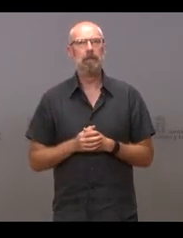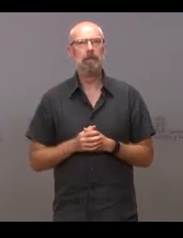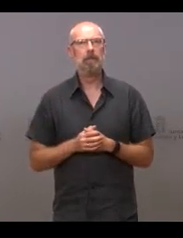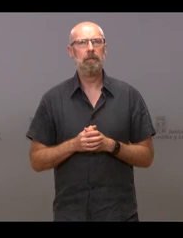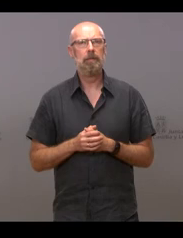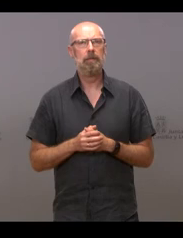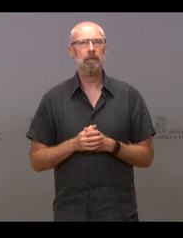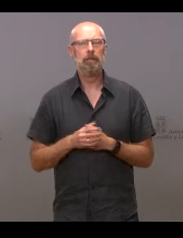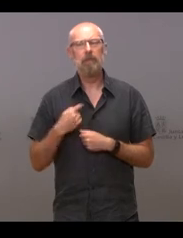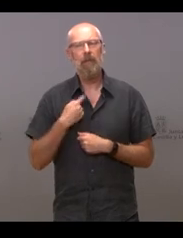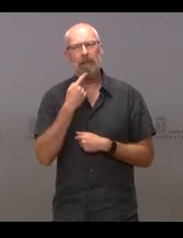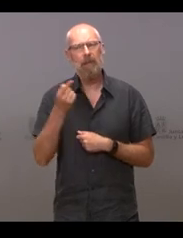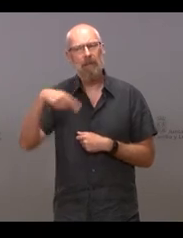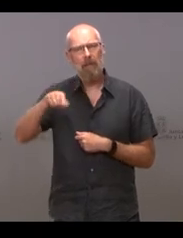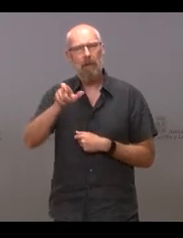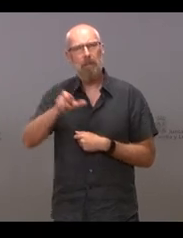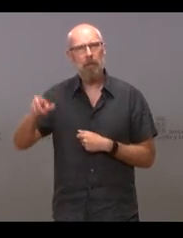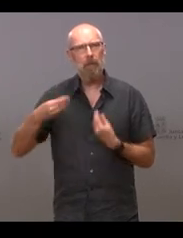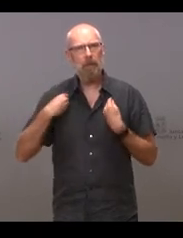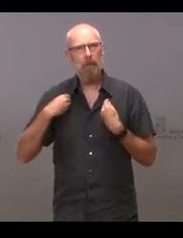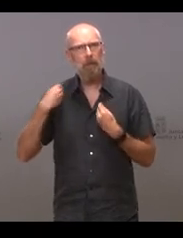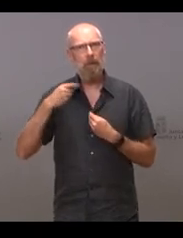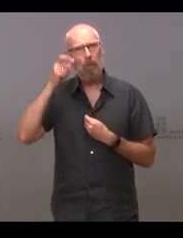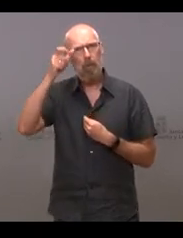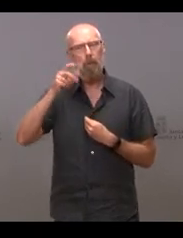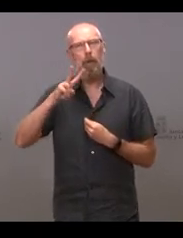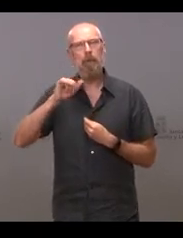¿Qué les diría a los vecinos de Villadangos, que es el pueblo en concreto?